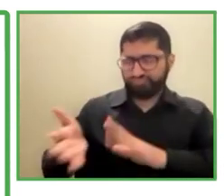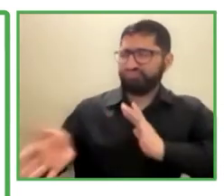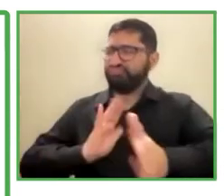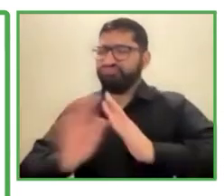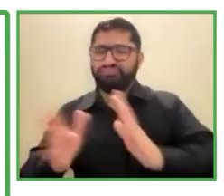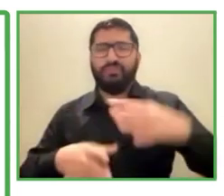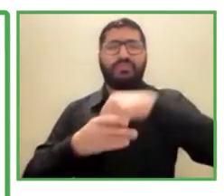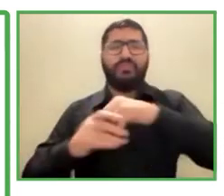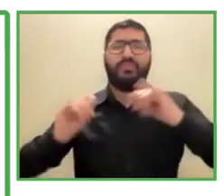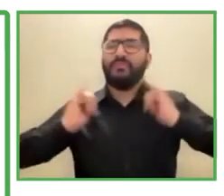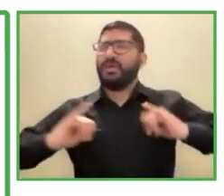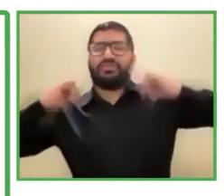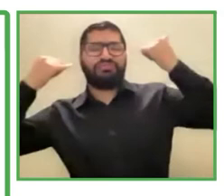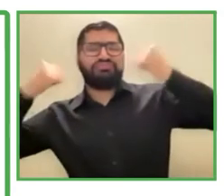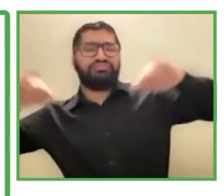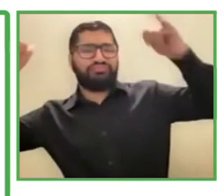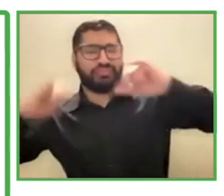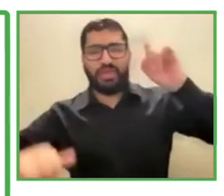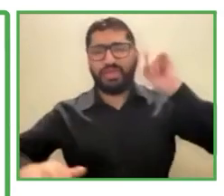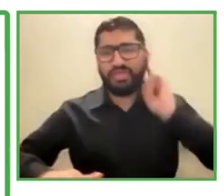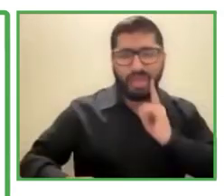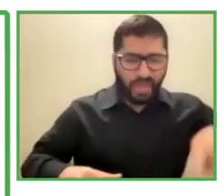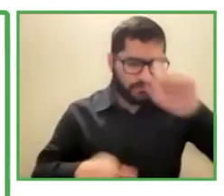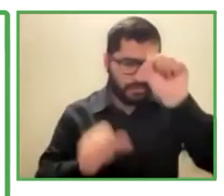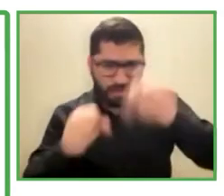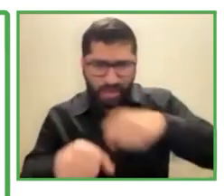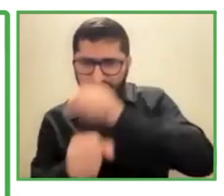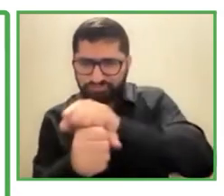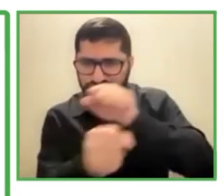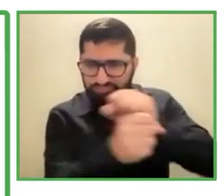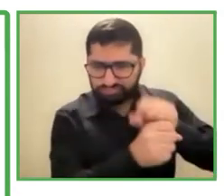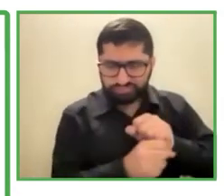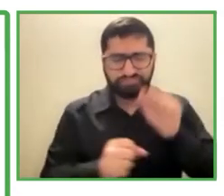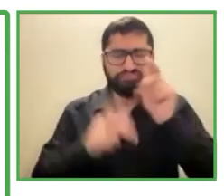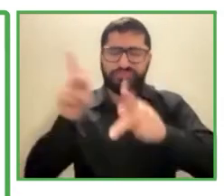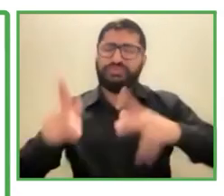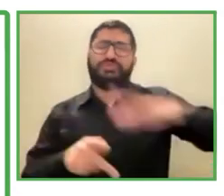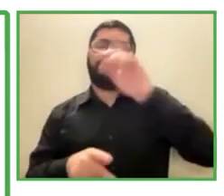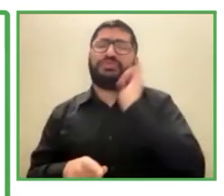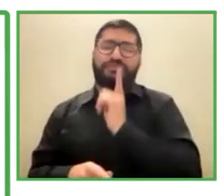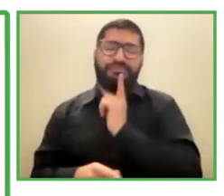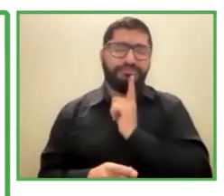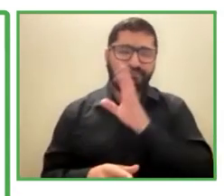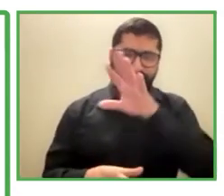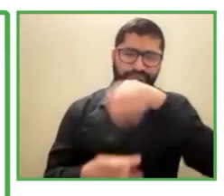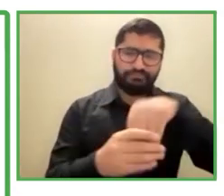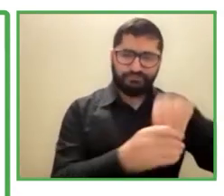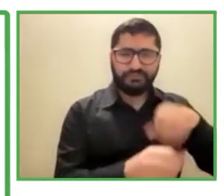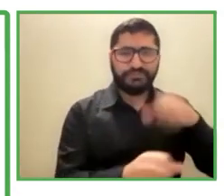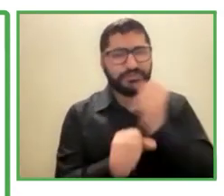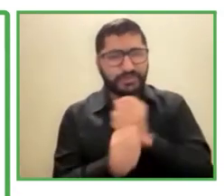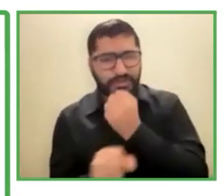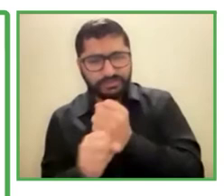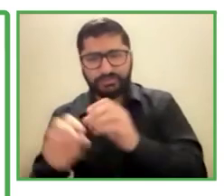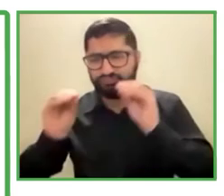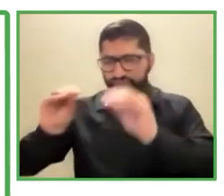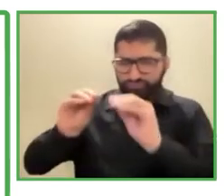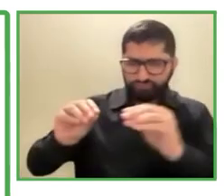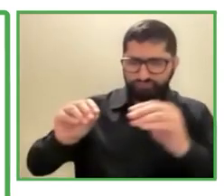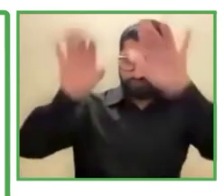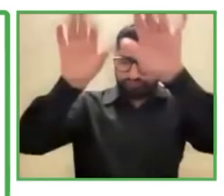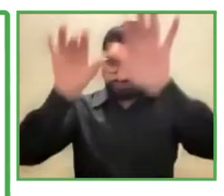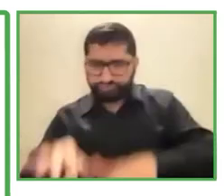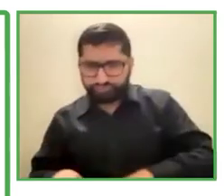estas actividades con personas sordas y dio talleres y charlas en temas de salud para los